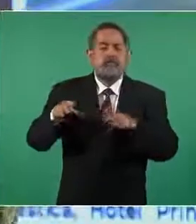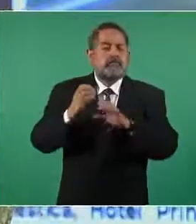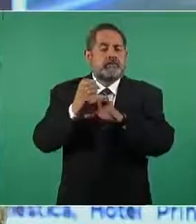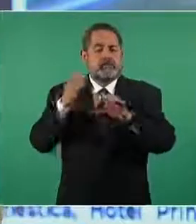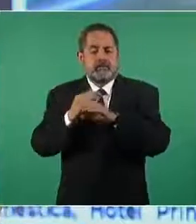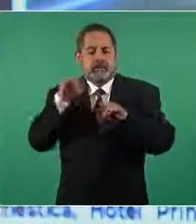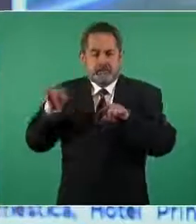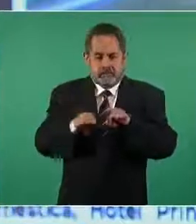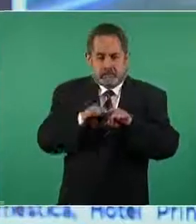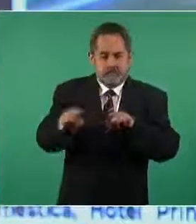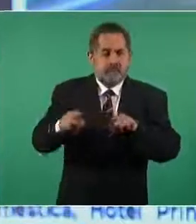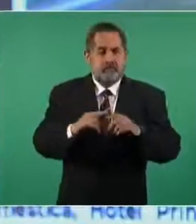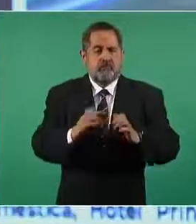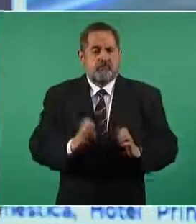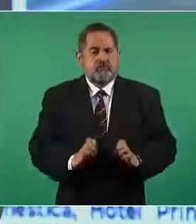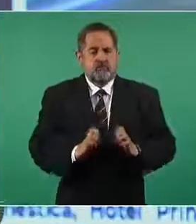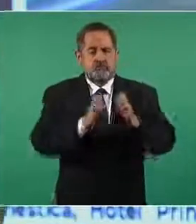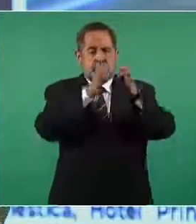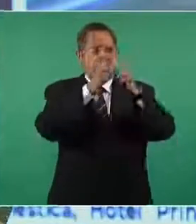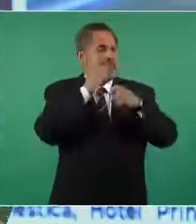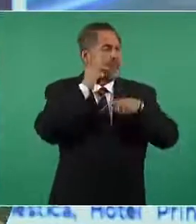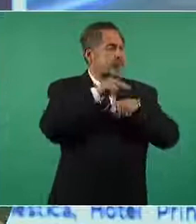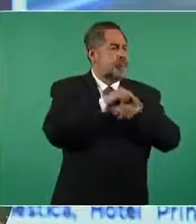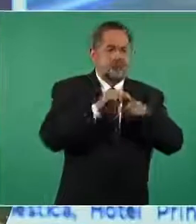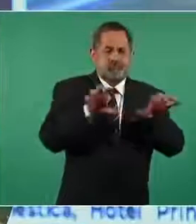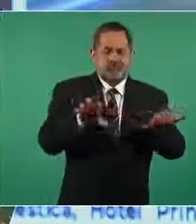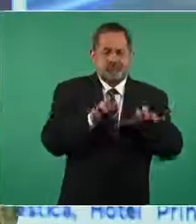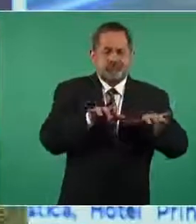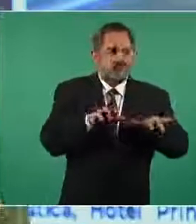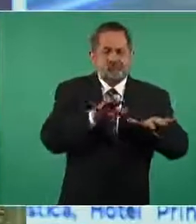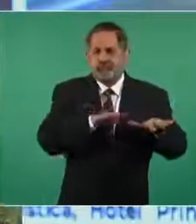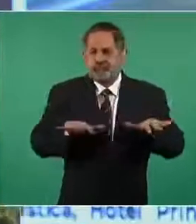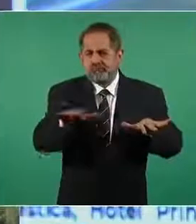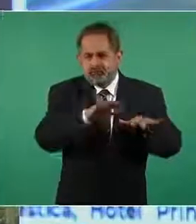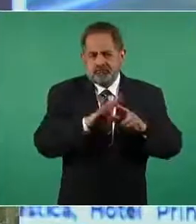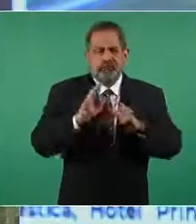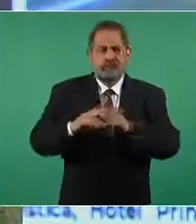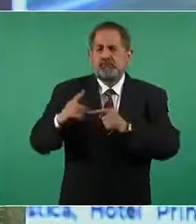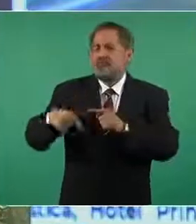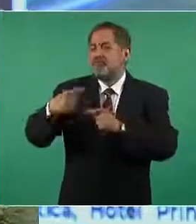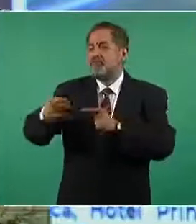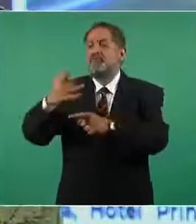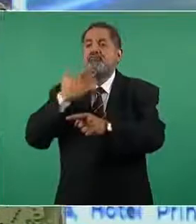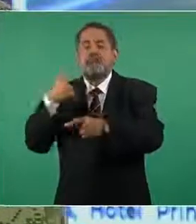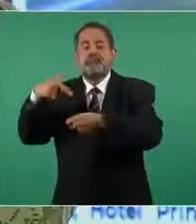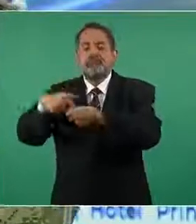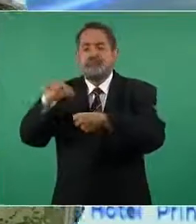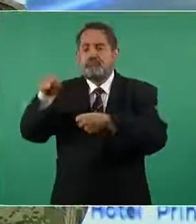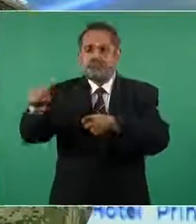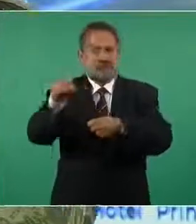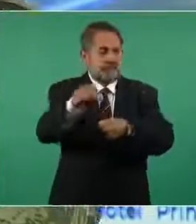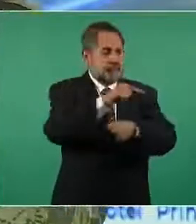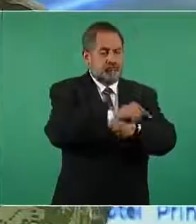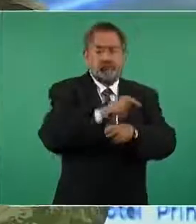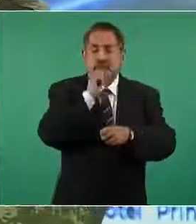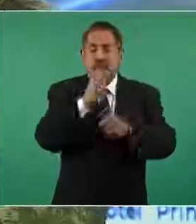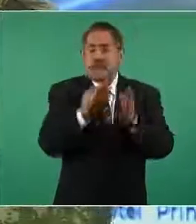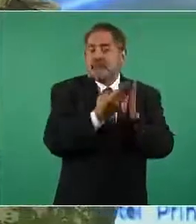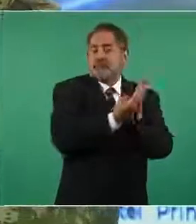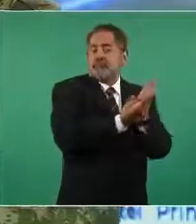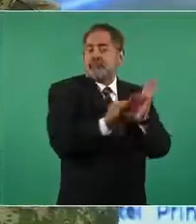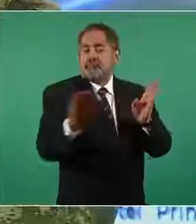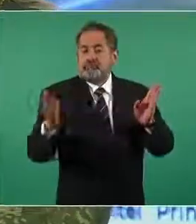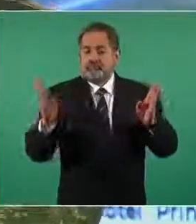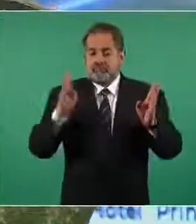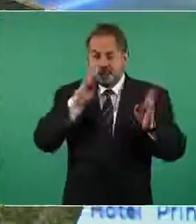torre de control de tráfico aéreo las pistas plataformas calles de rodaje la terminal de combustibles la bar debilidad perimetral de